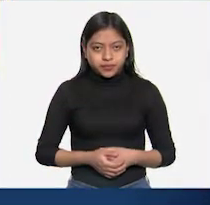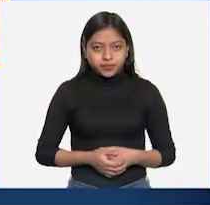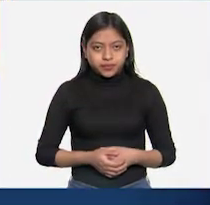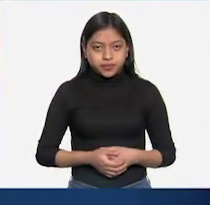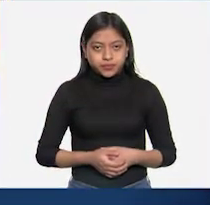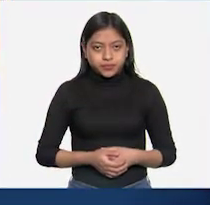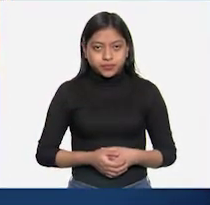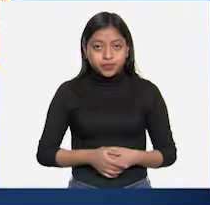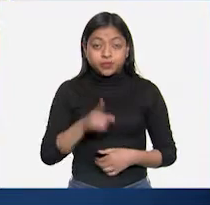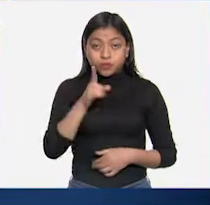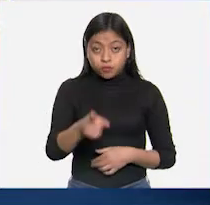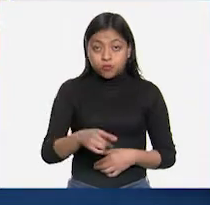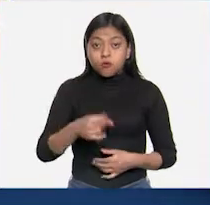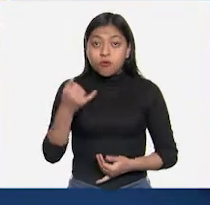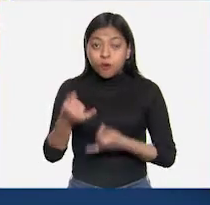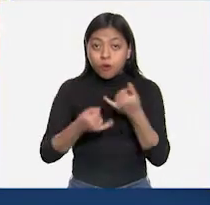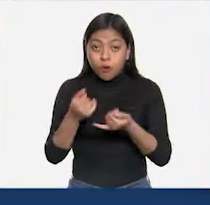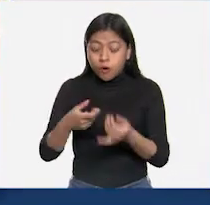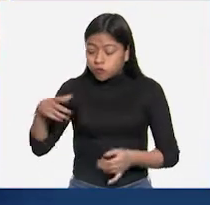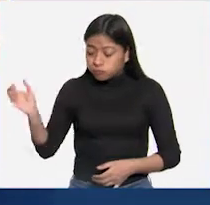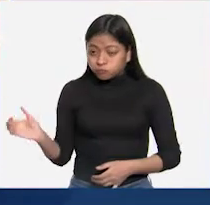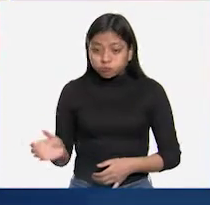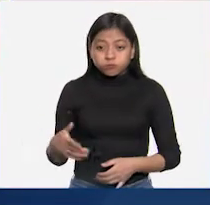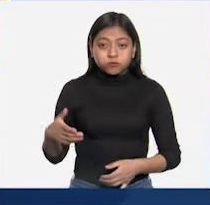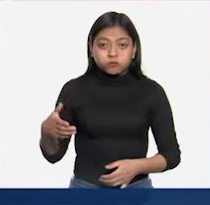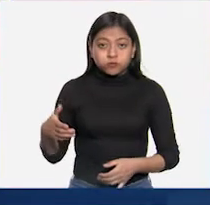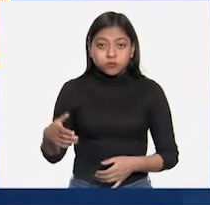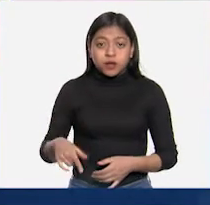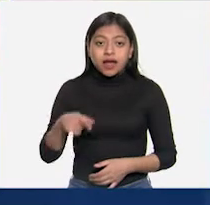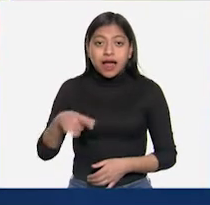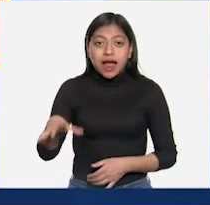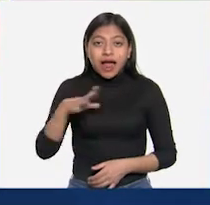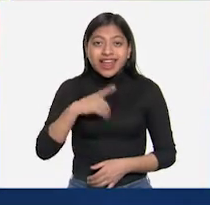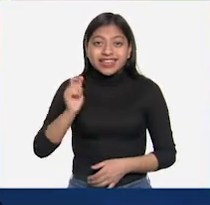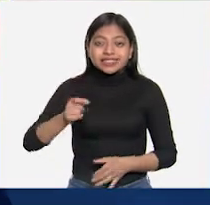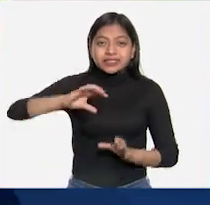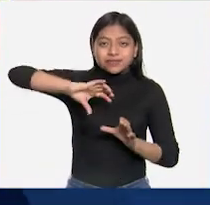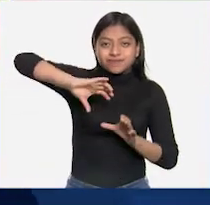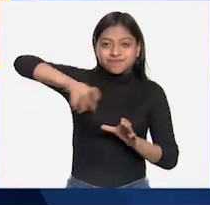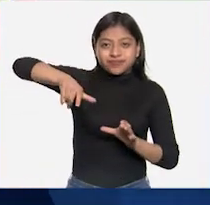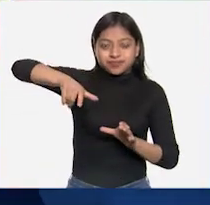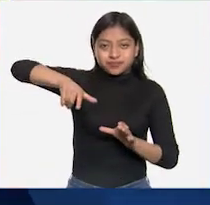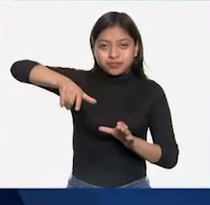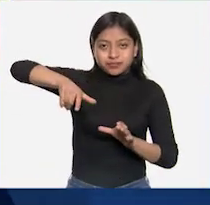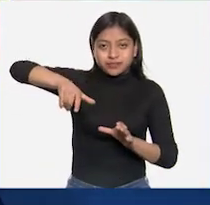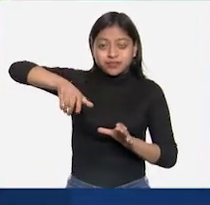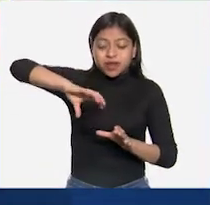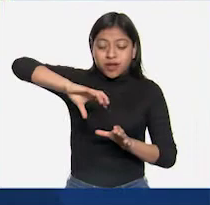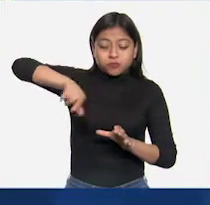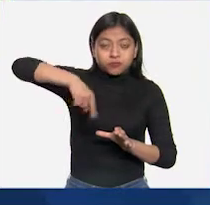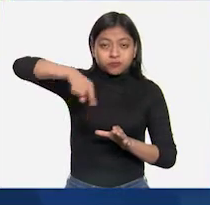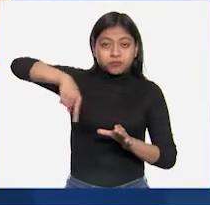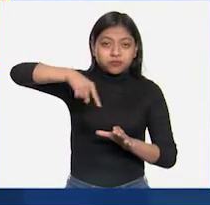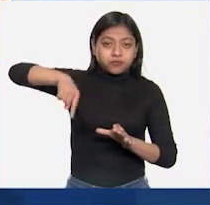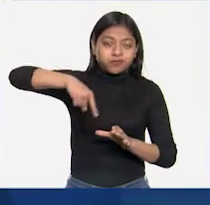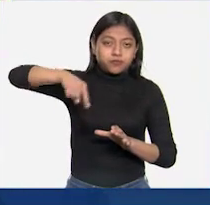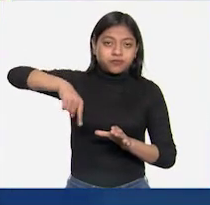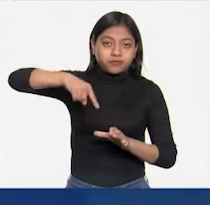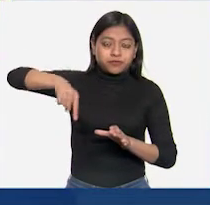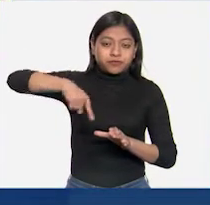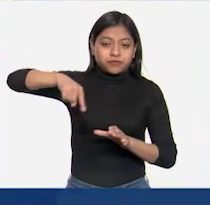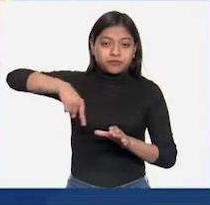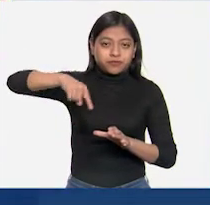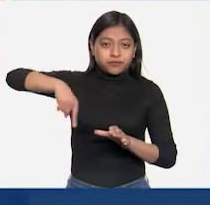Cuando se lanza un trompo, tiene un efecto giroscópico en donde el trompo gira sobre su propio eje.